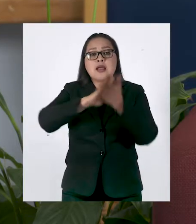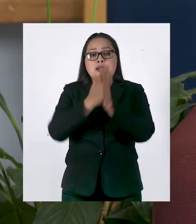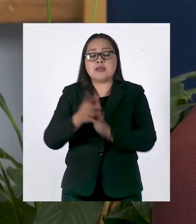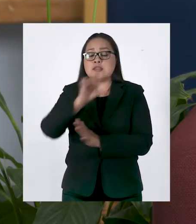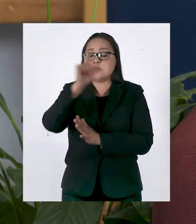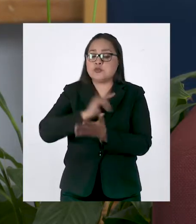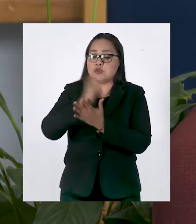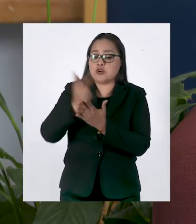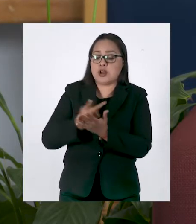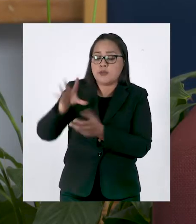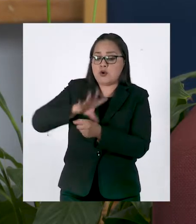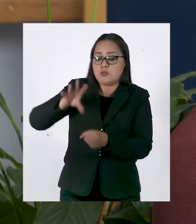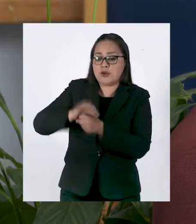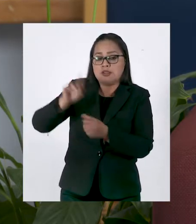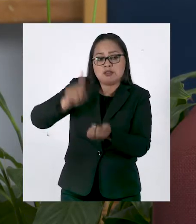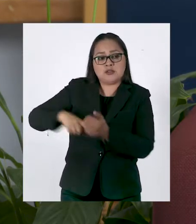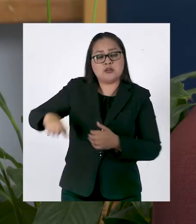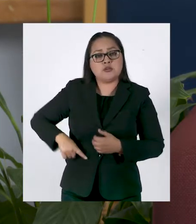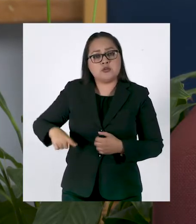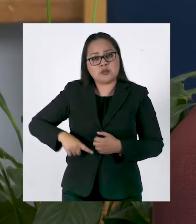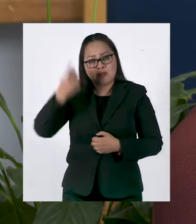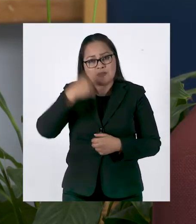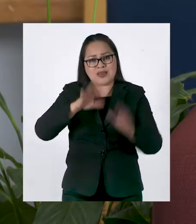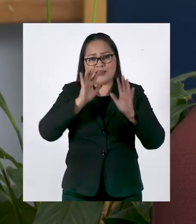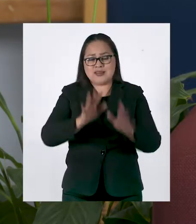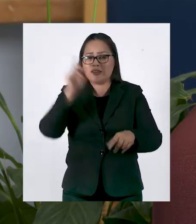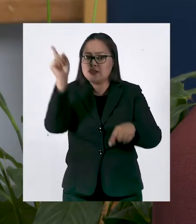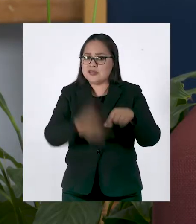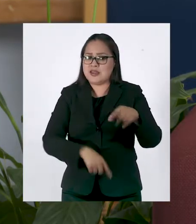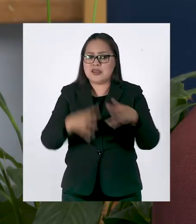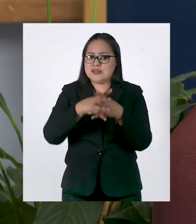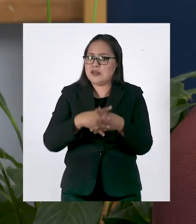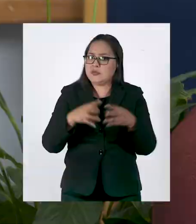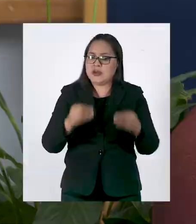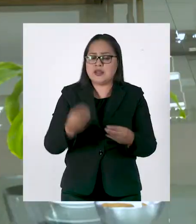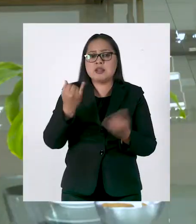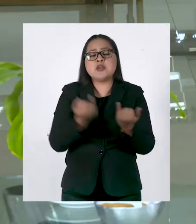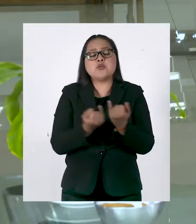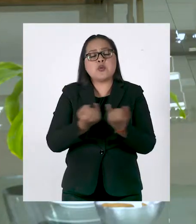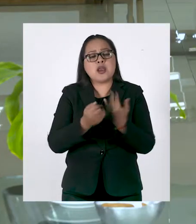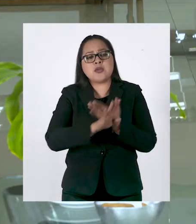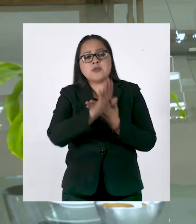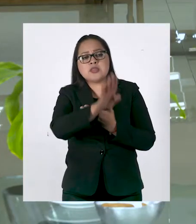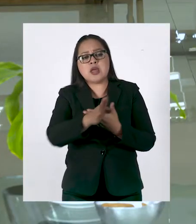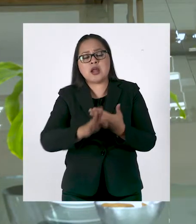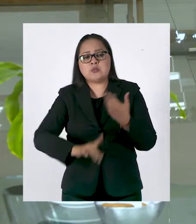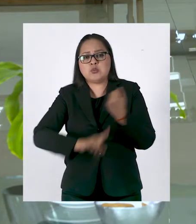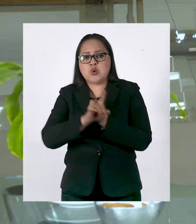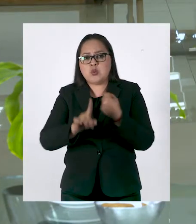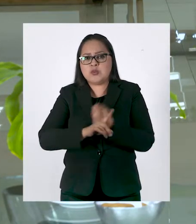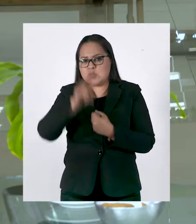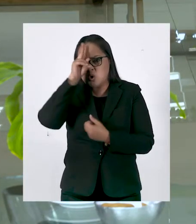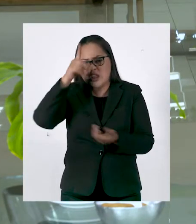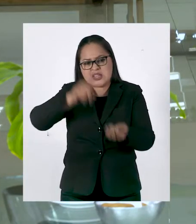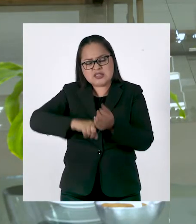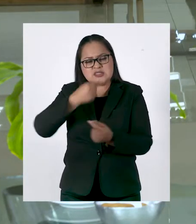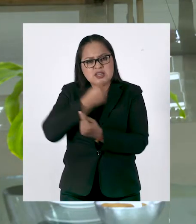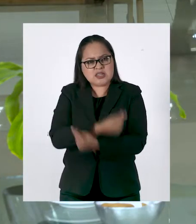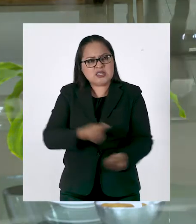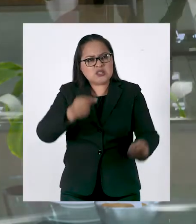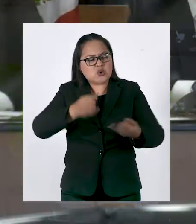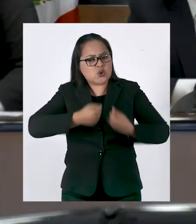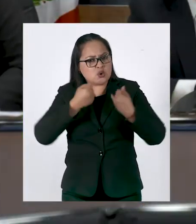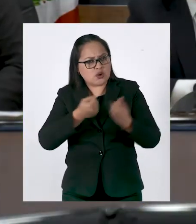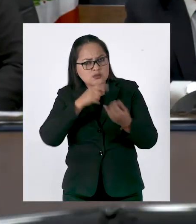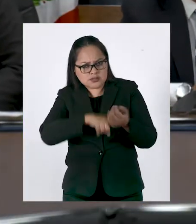que culminen en una política integral de Estado para poder erradicar, combatir y prevenir la